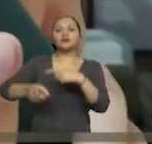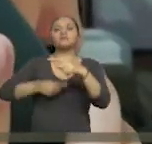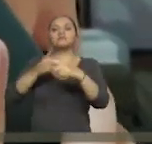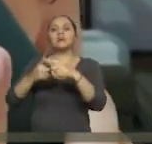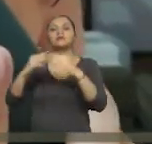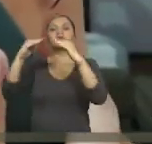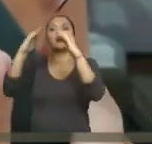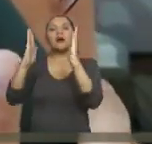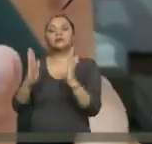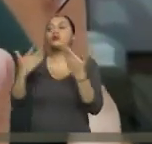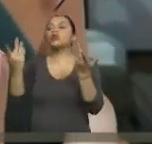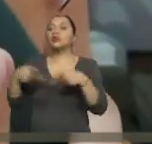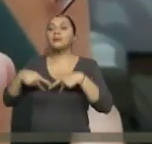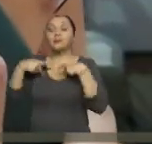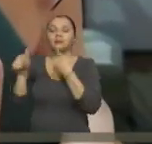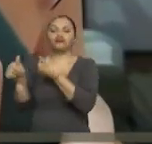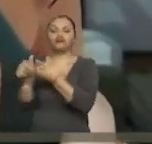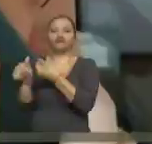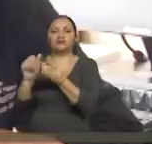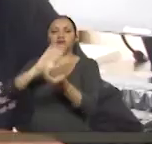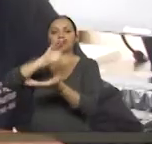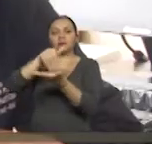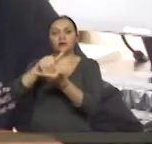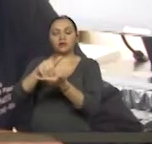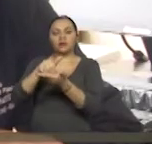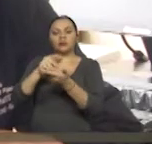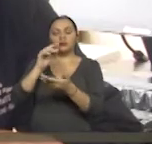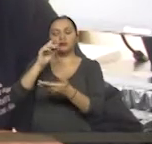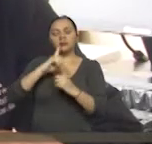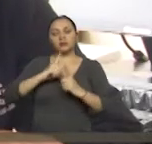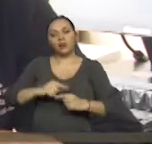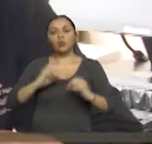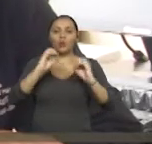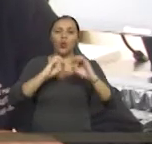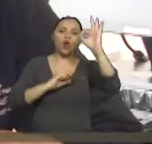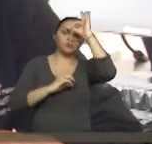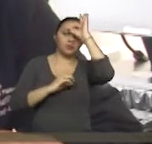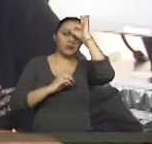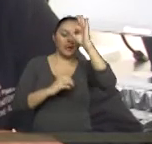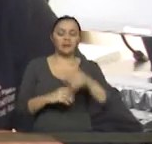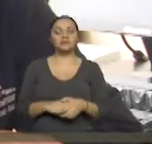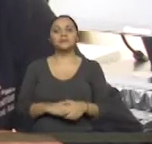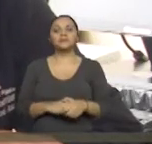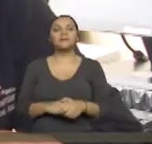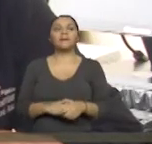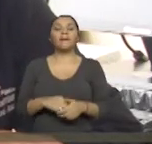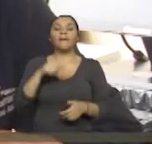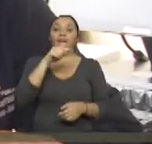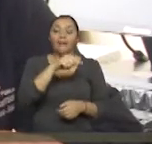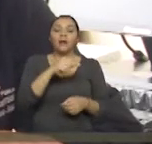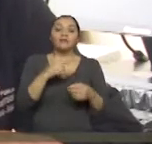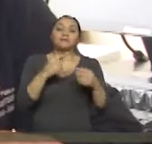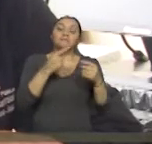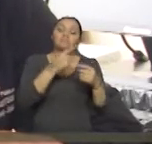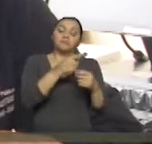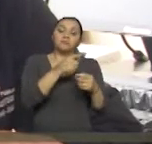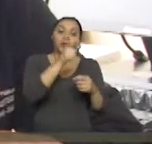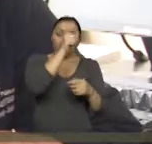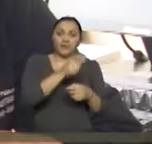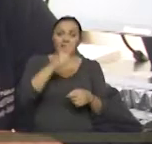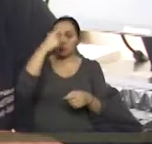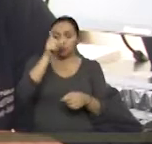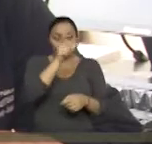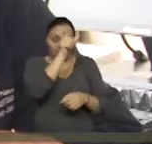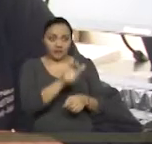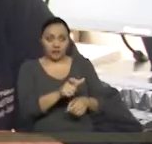ubicación geográfica de su domicilio. Para que un calificador pueda dar un criterio de que si una persona puede tener